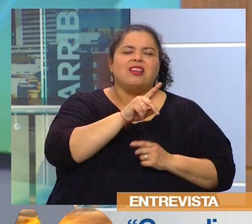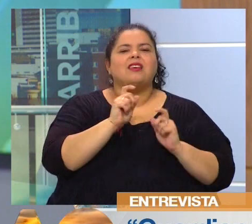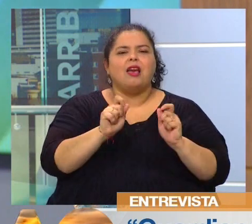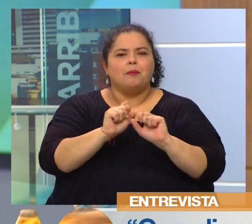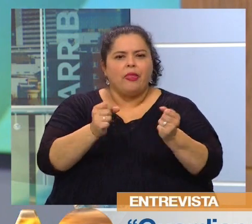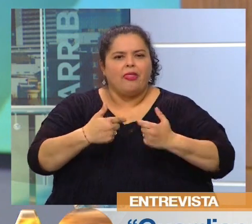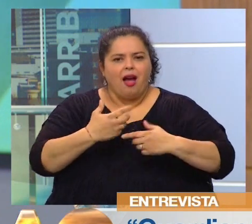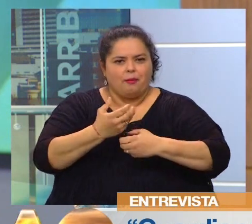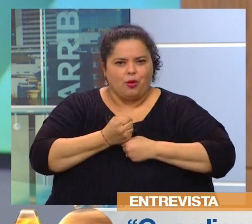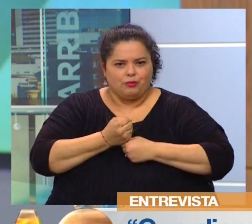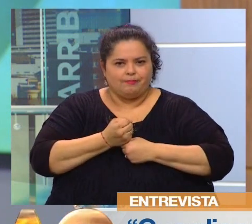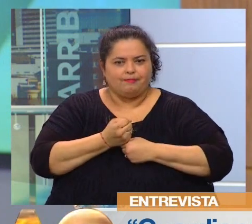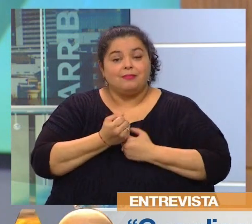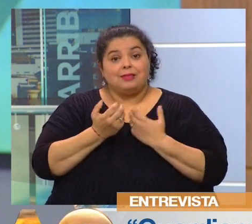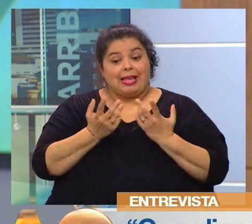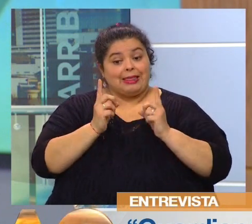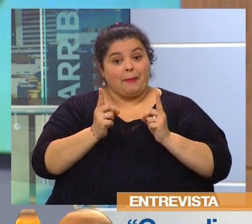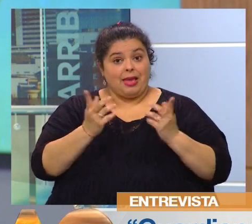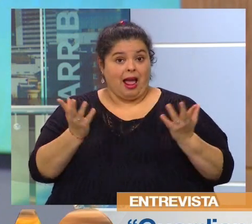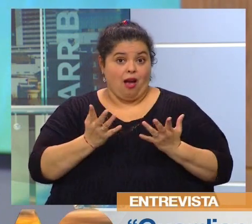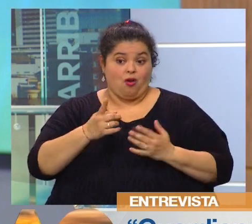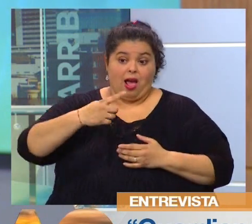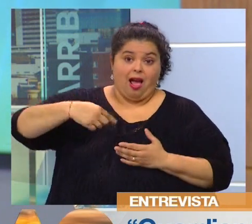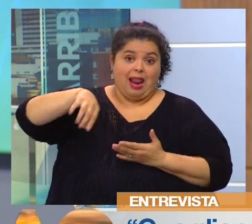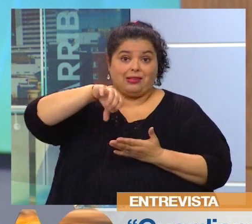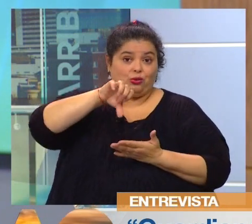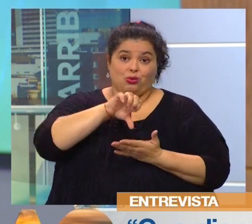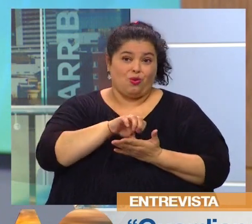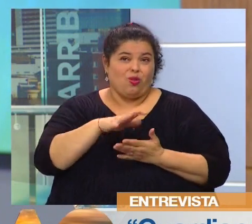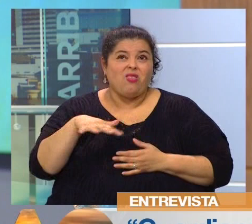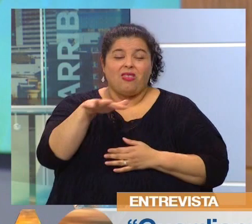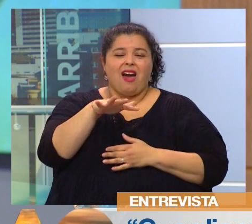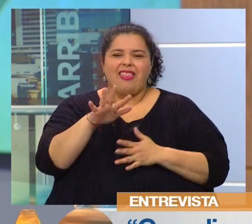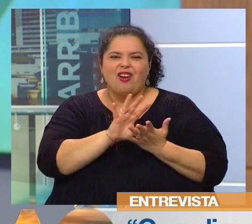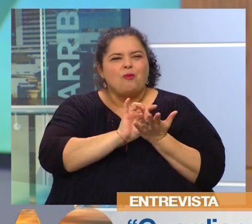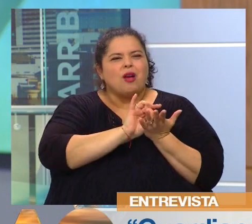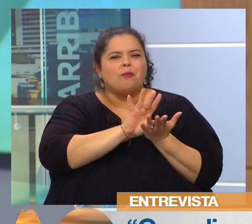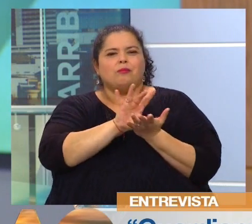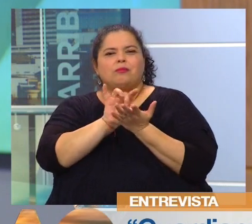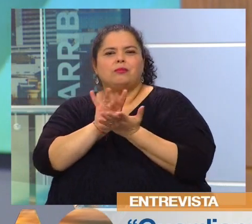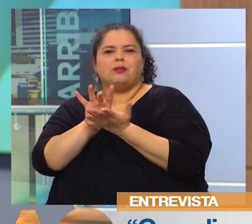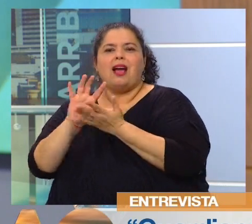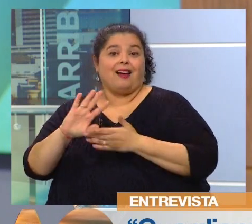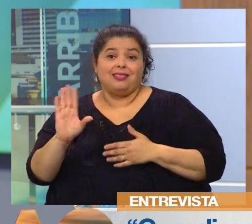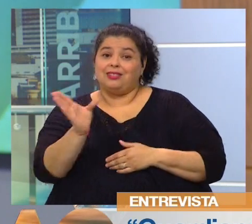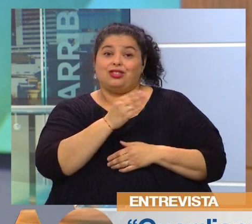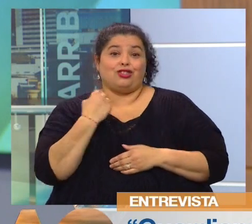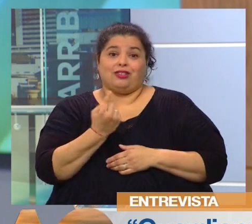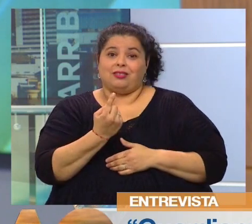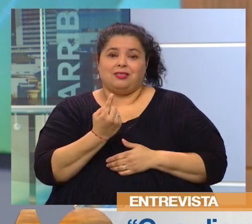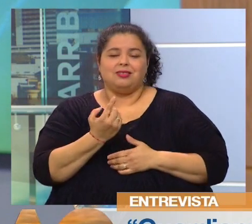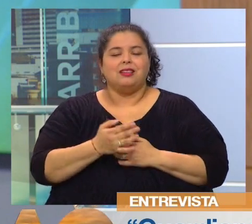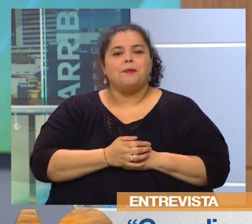nos está expulsando a todos, de alguna manera, ¿no? O sea, creo yo que hay